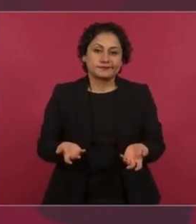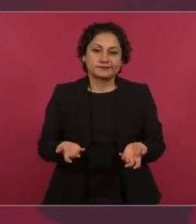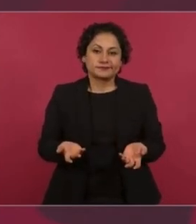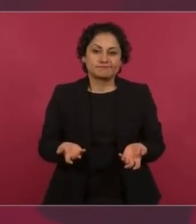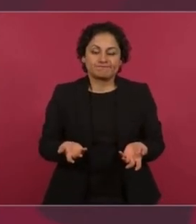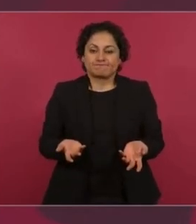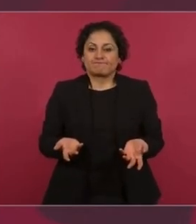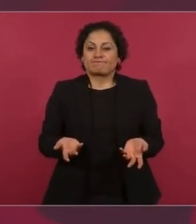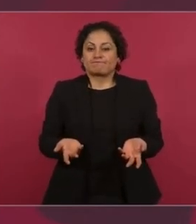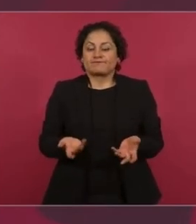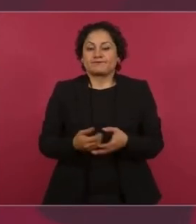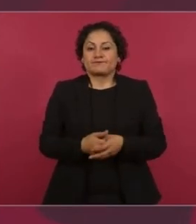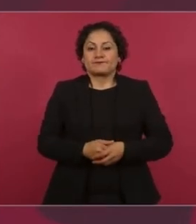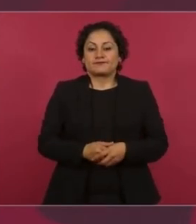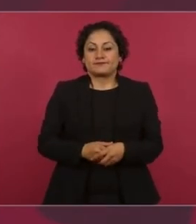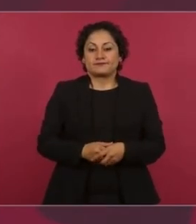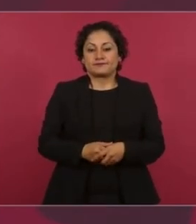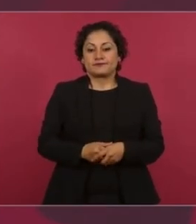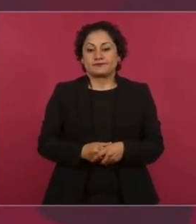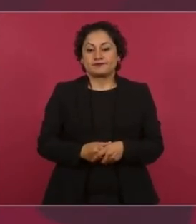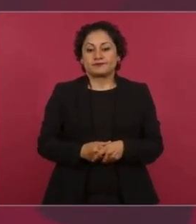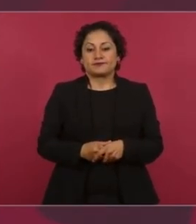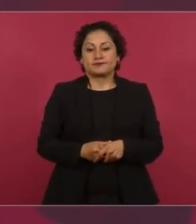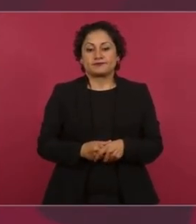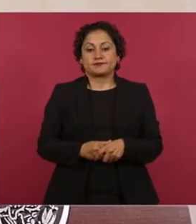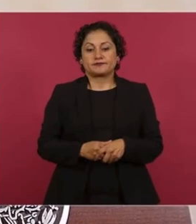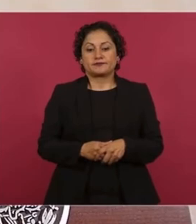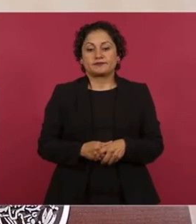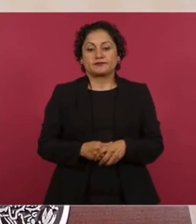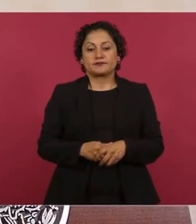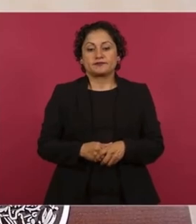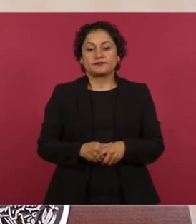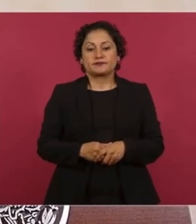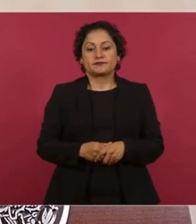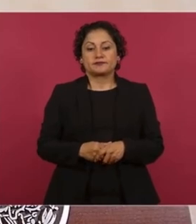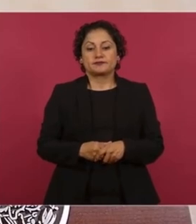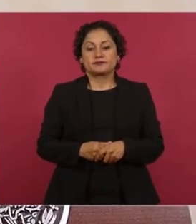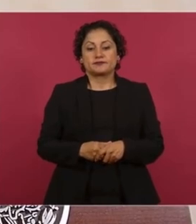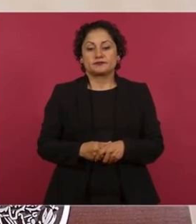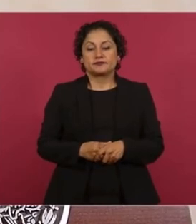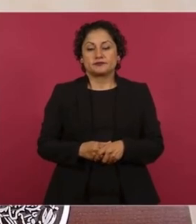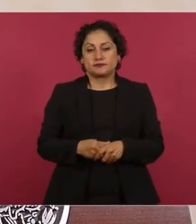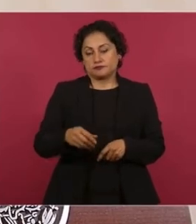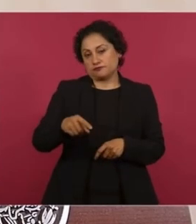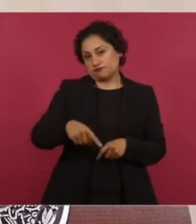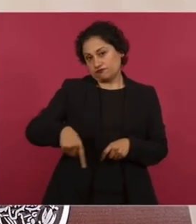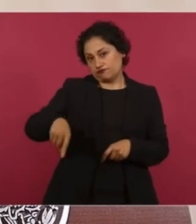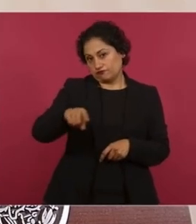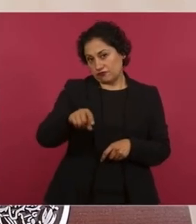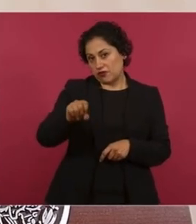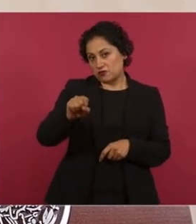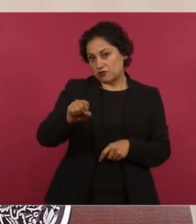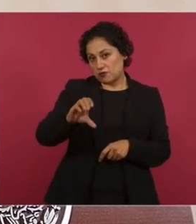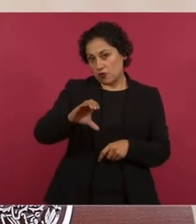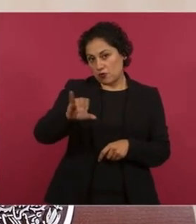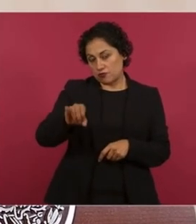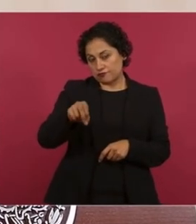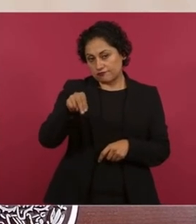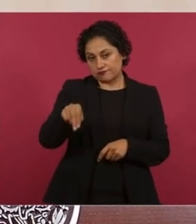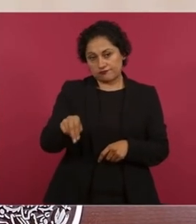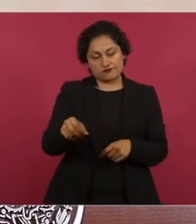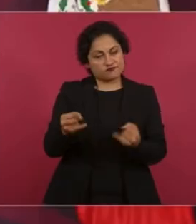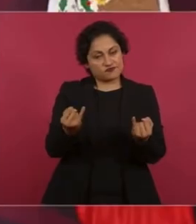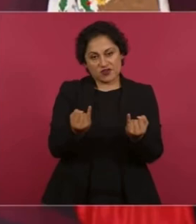Pues los de la Corte están también en la misma